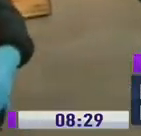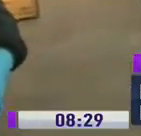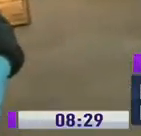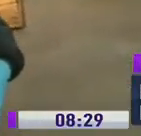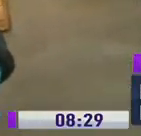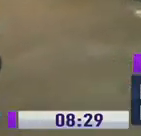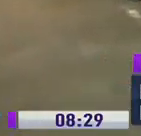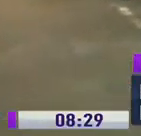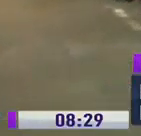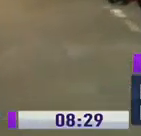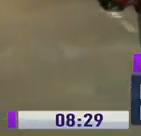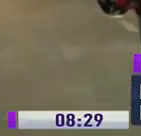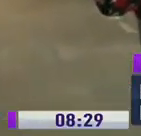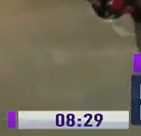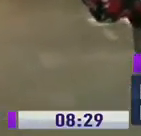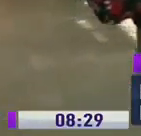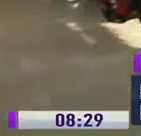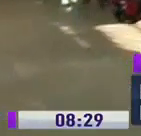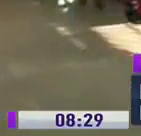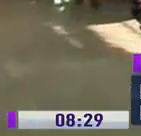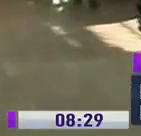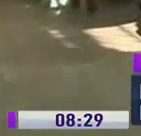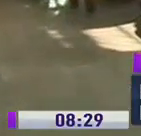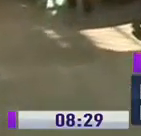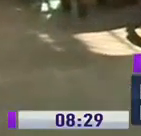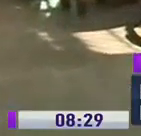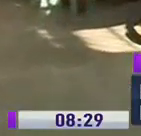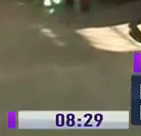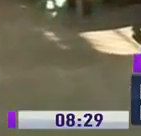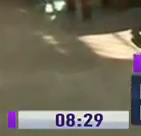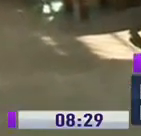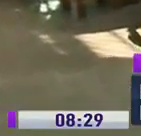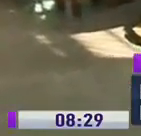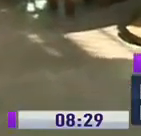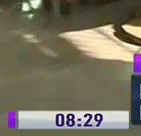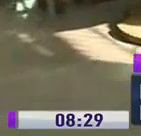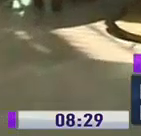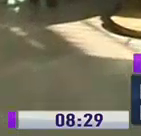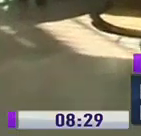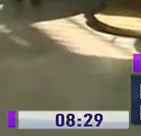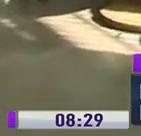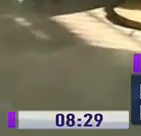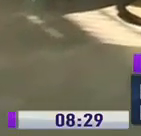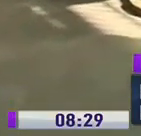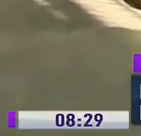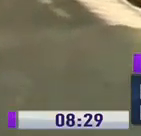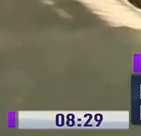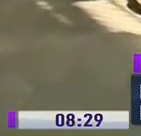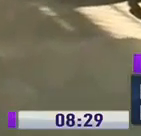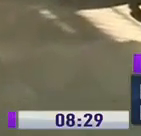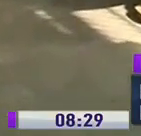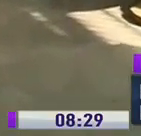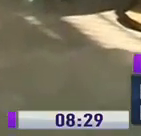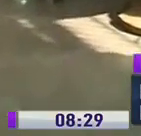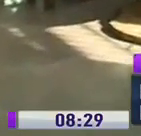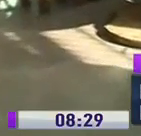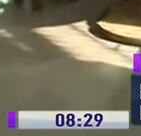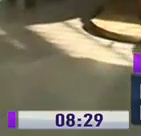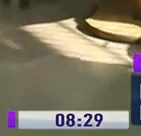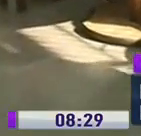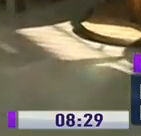son buenas iniciativas, justamente en esta época un poco difícil, llamémoslo así, por el tema de la emergencia sanitaria.